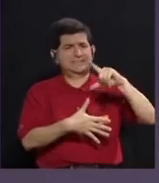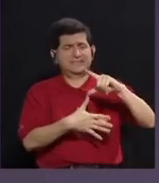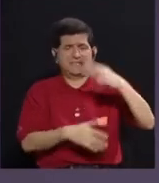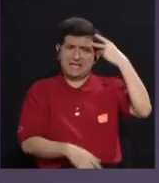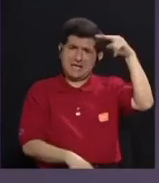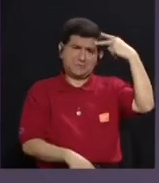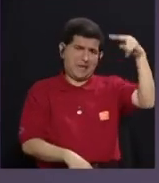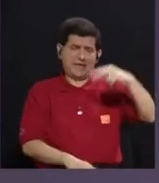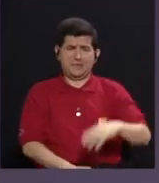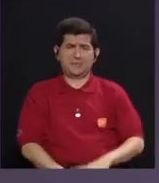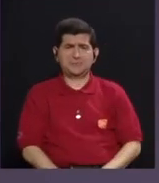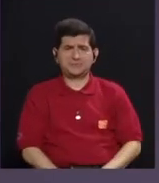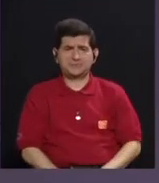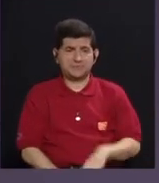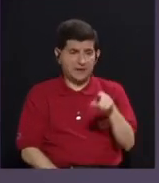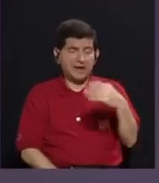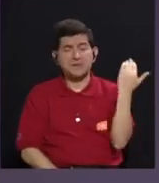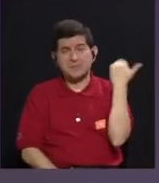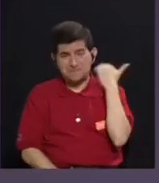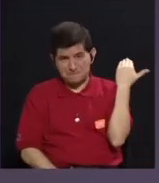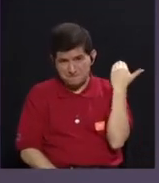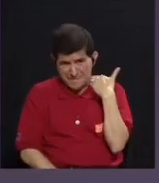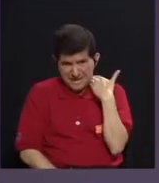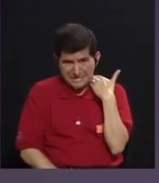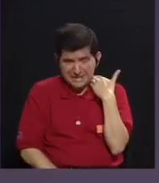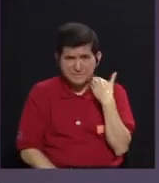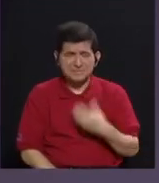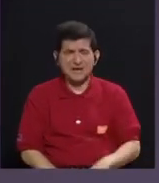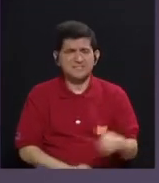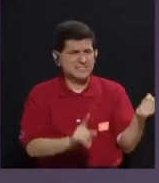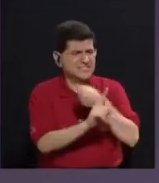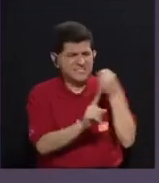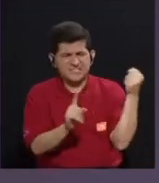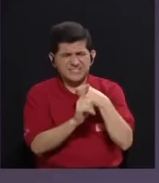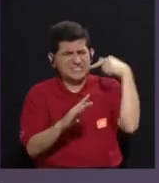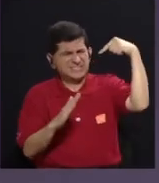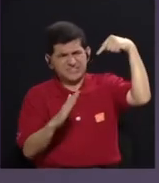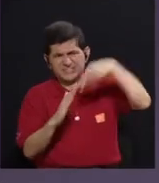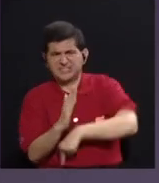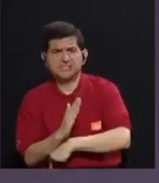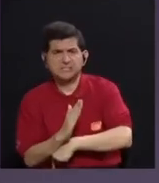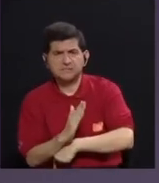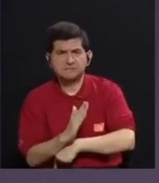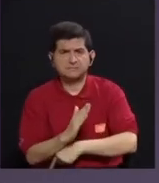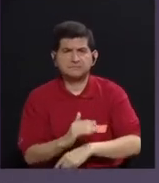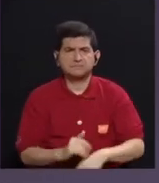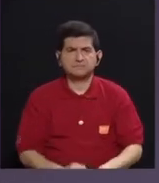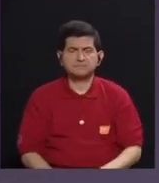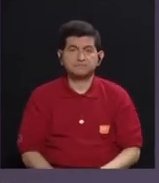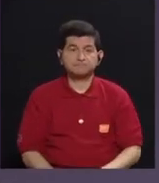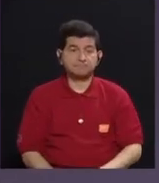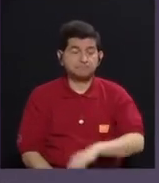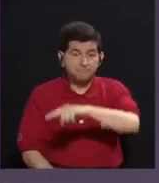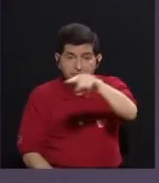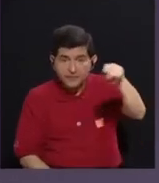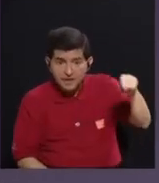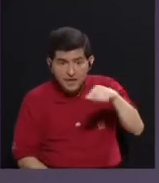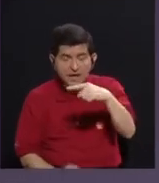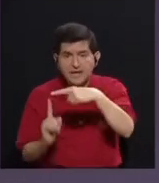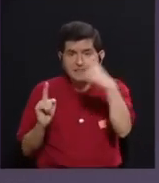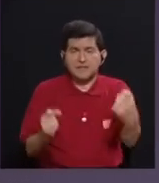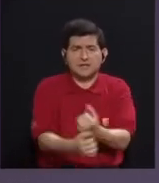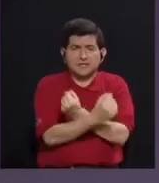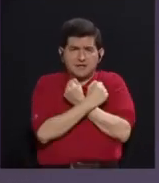México. Están siendo víctimas de una violencia extrema y ellas es desde el